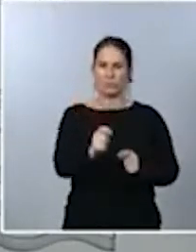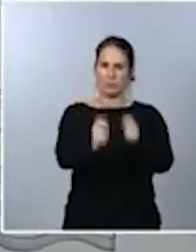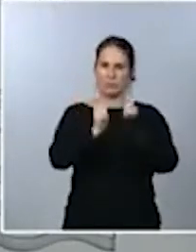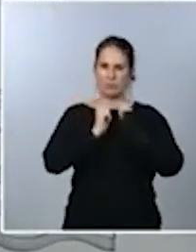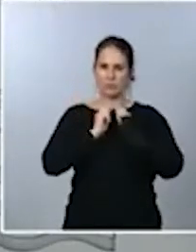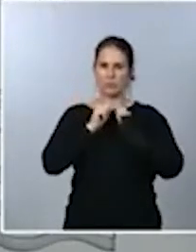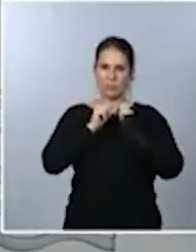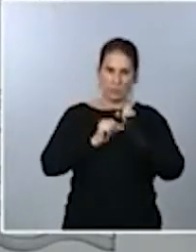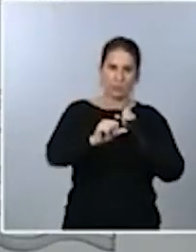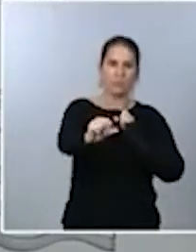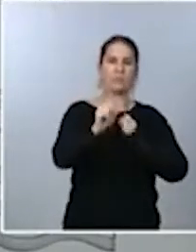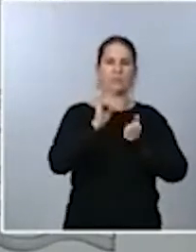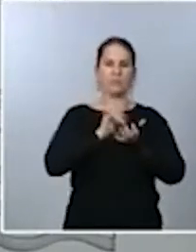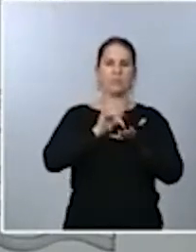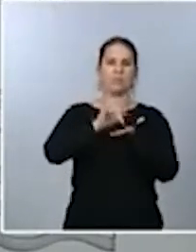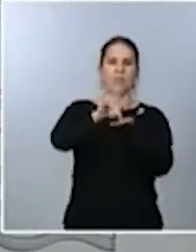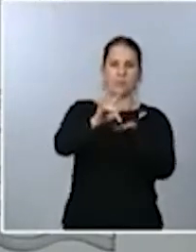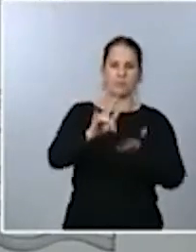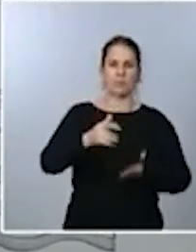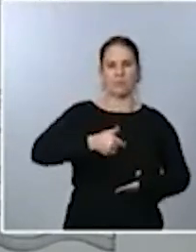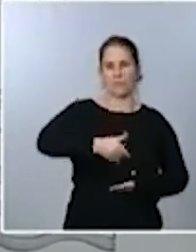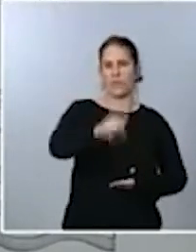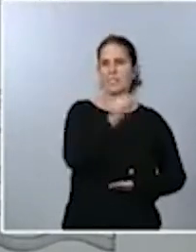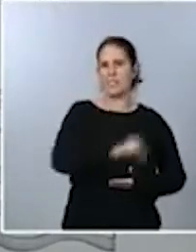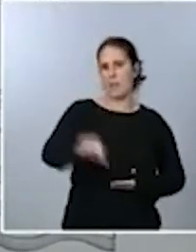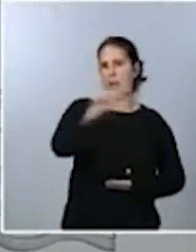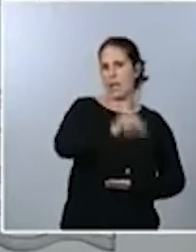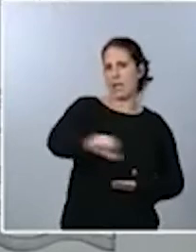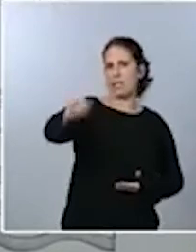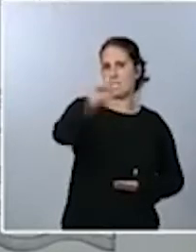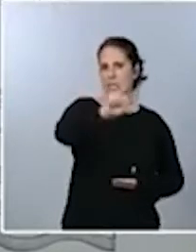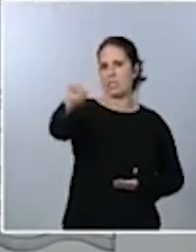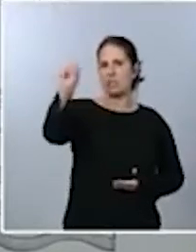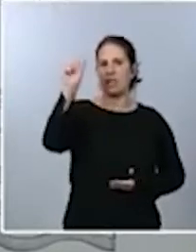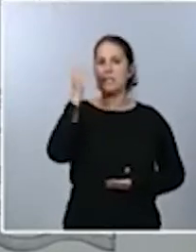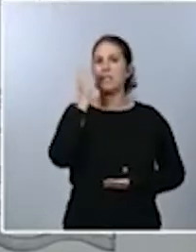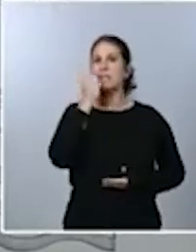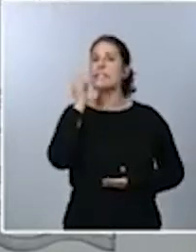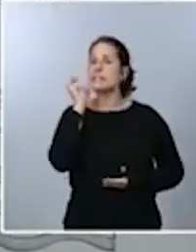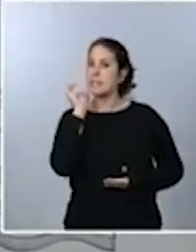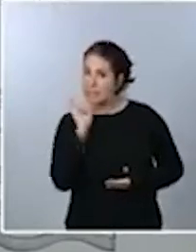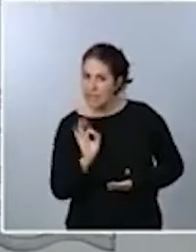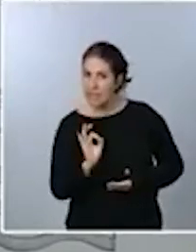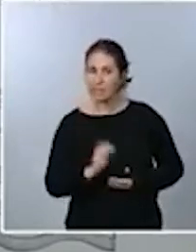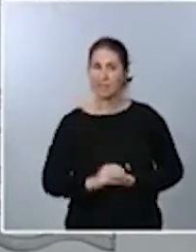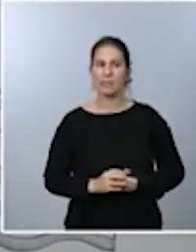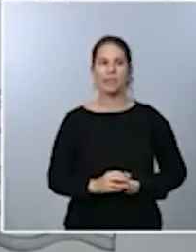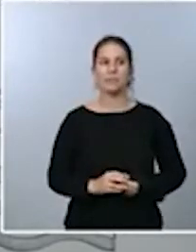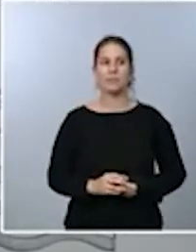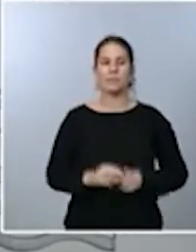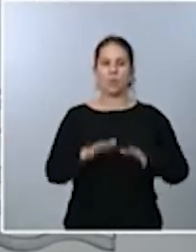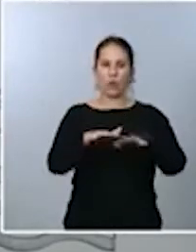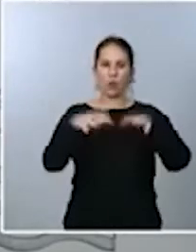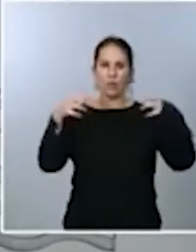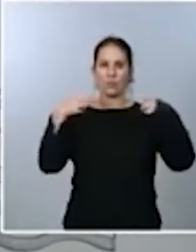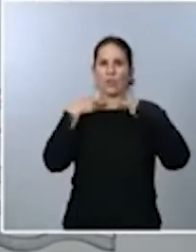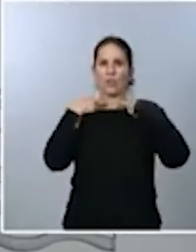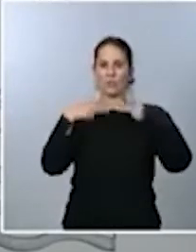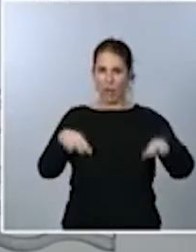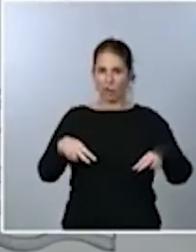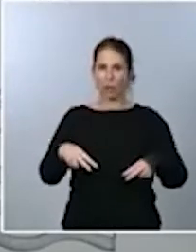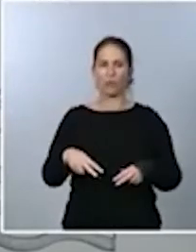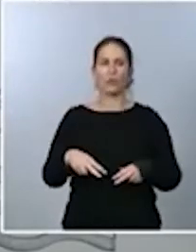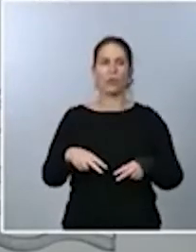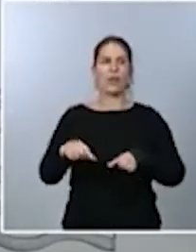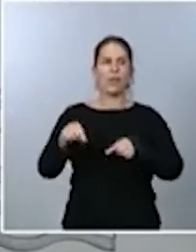para las próximas semanas. De manera que, si eso es así, el Congreso de los Diputados tendrá ocasión de debatir,